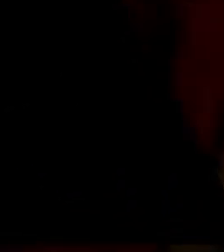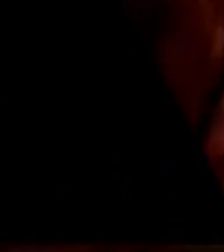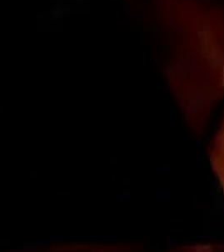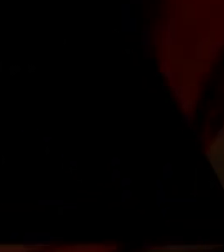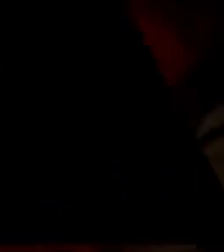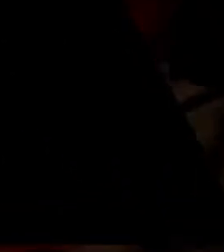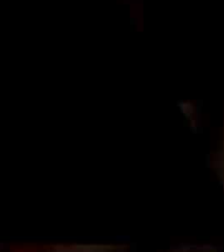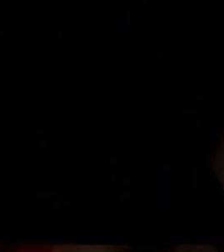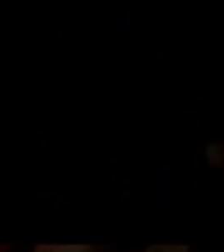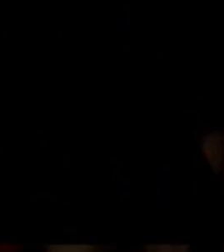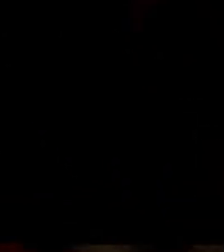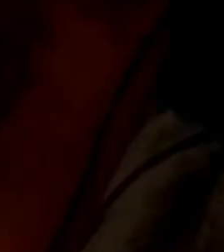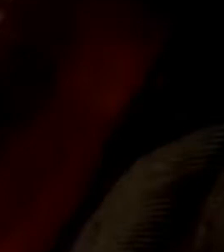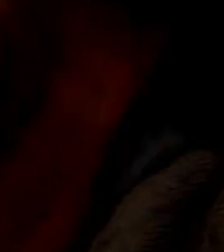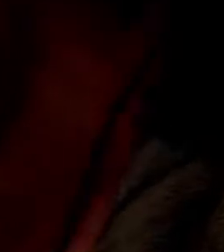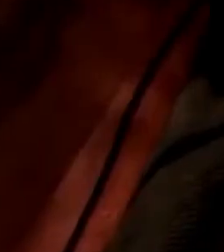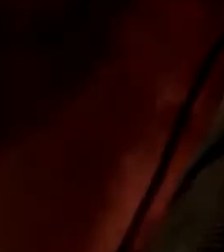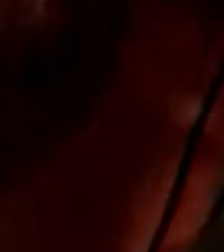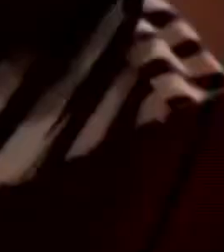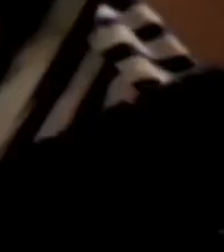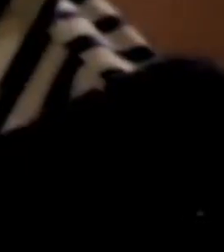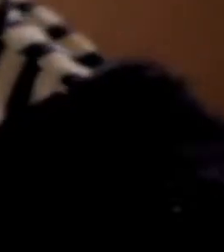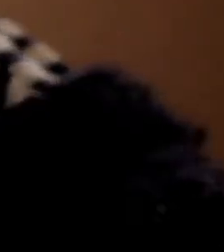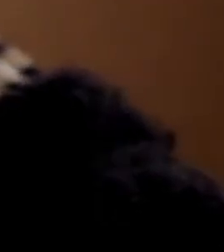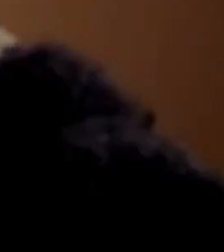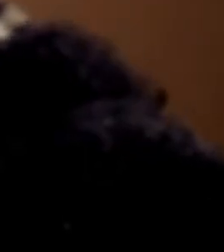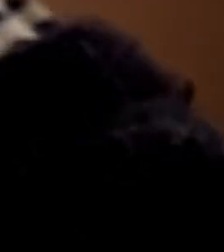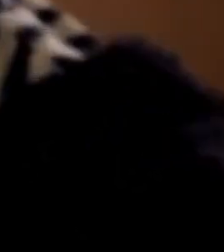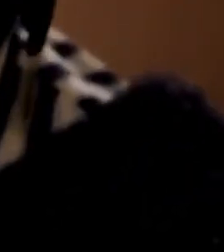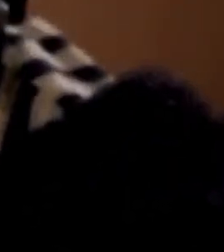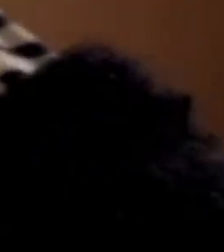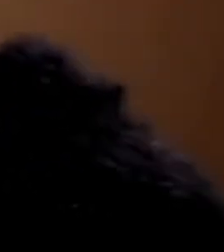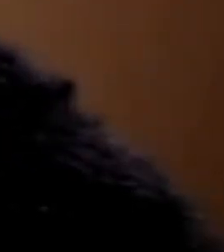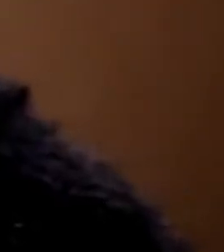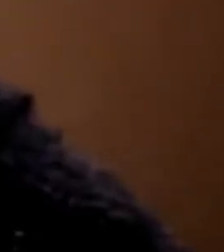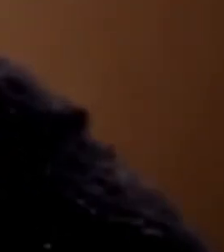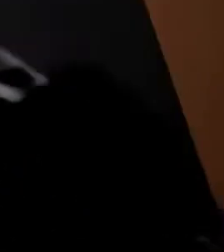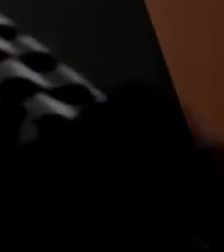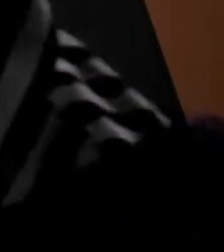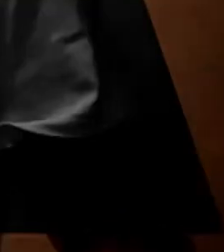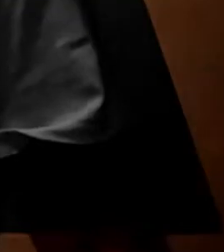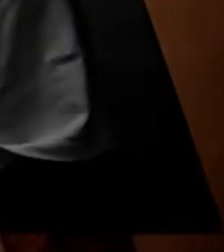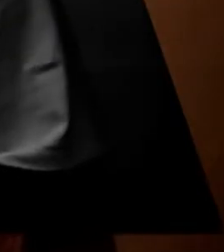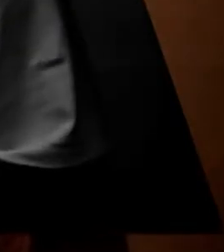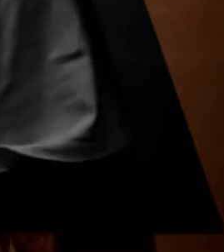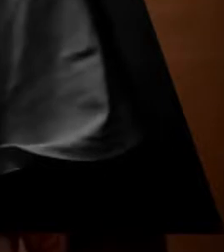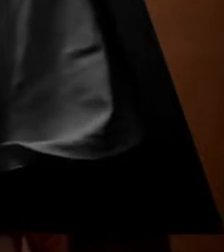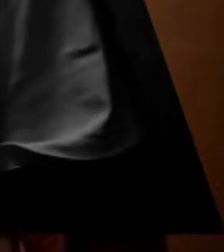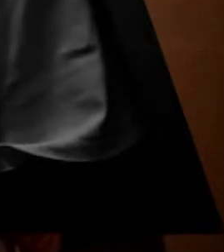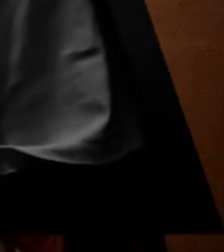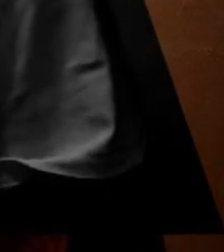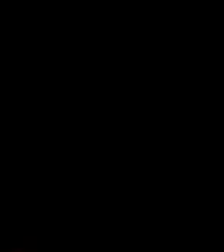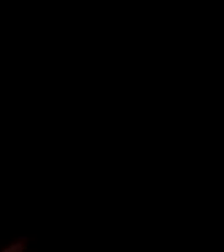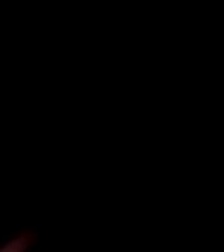Digan quién se lo llevó ¿Dónde está? Si fue